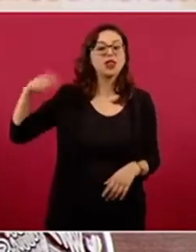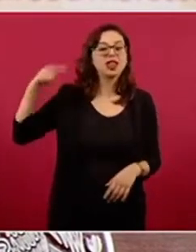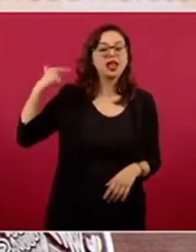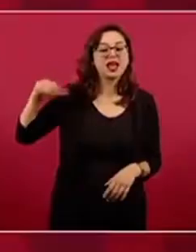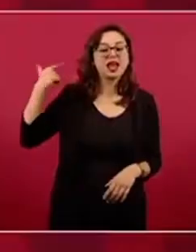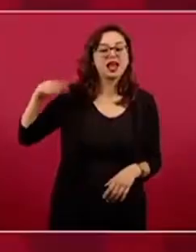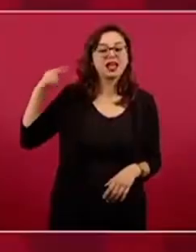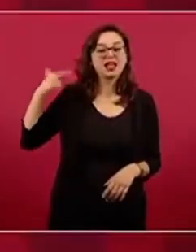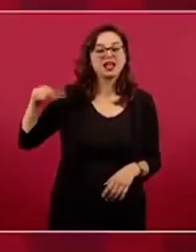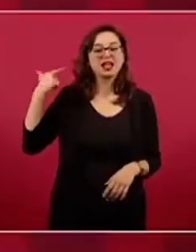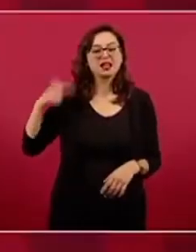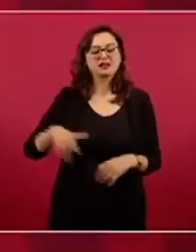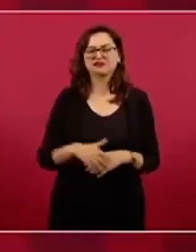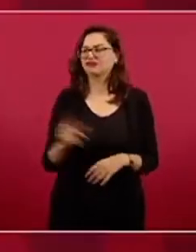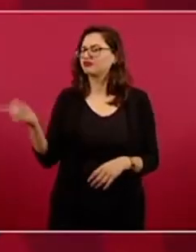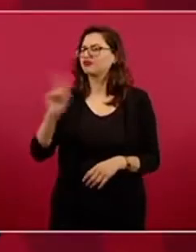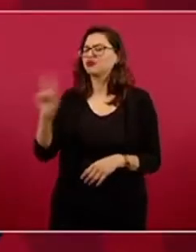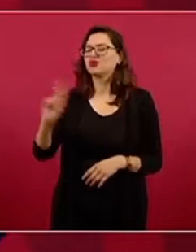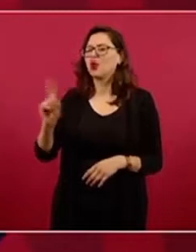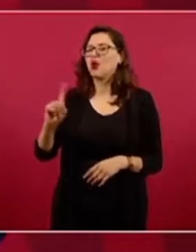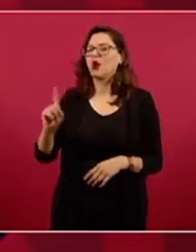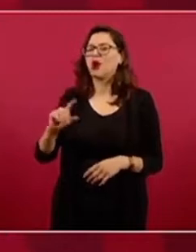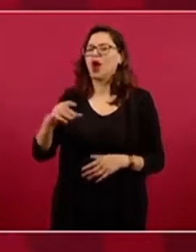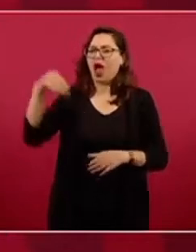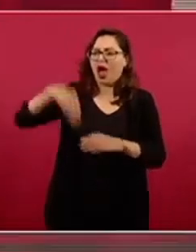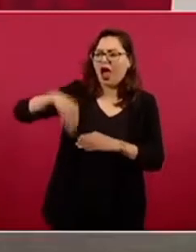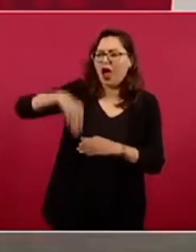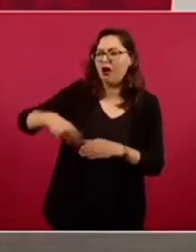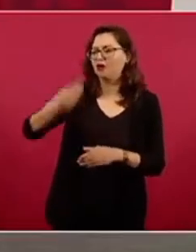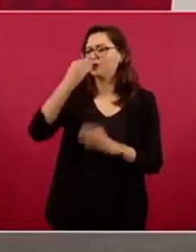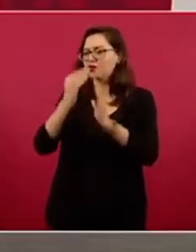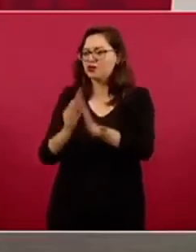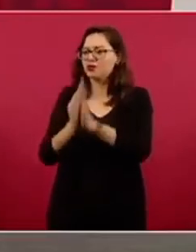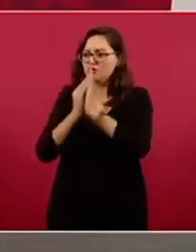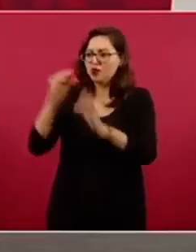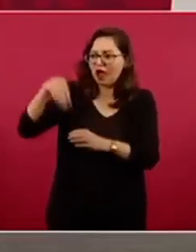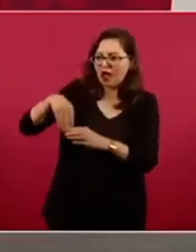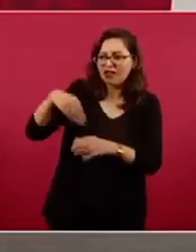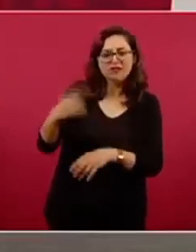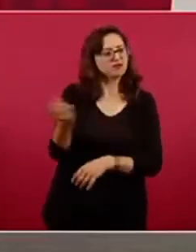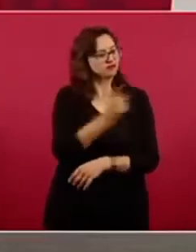No, pero ya son las tortas ahogadas. No, también